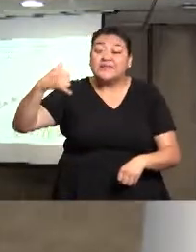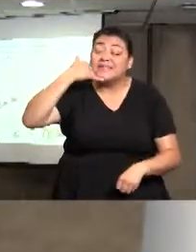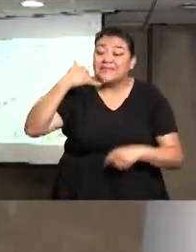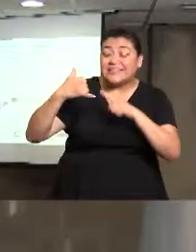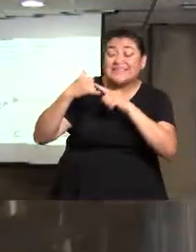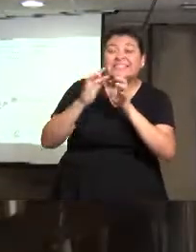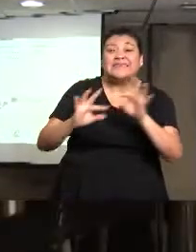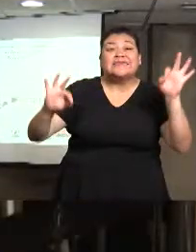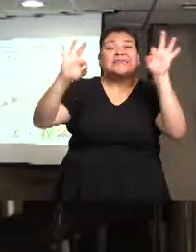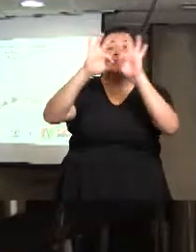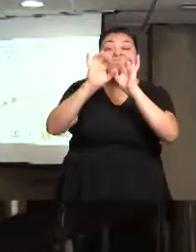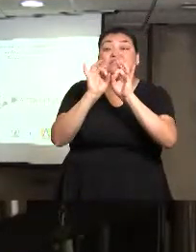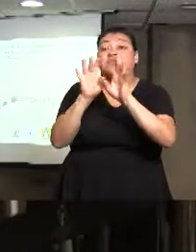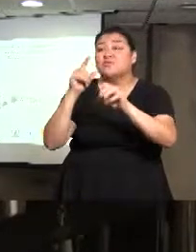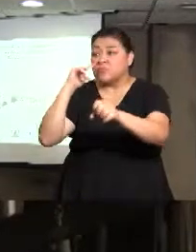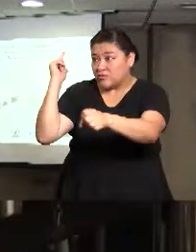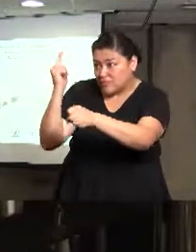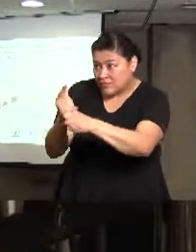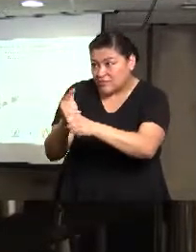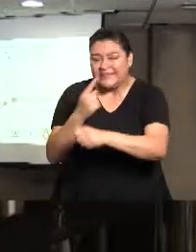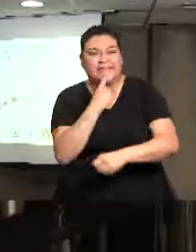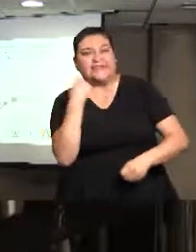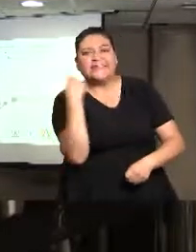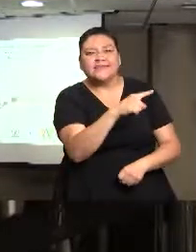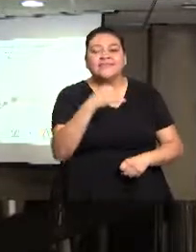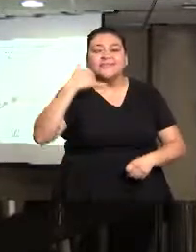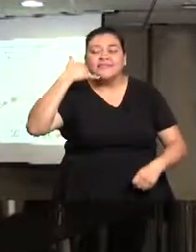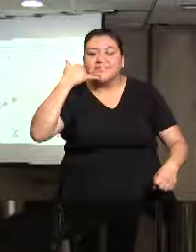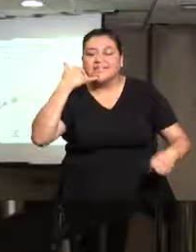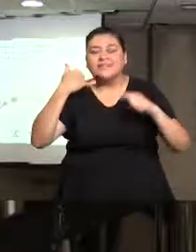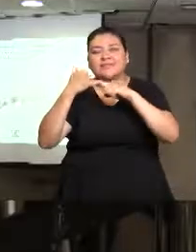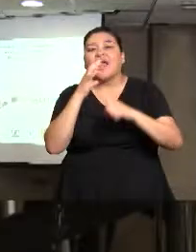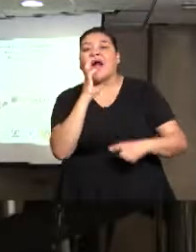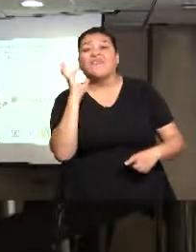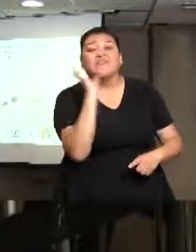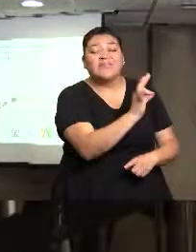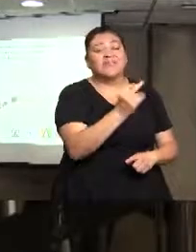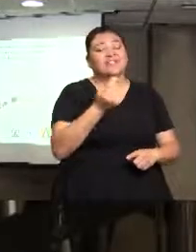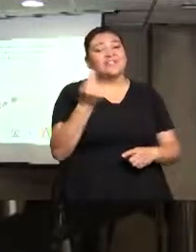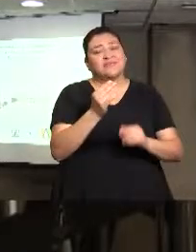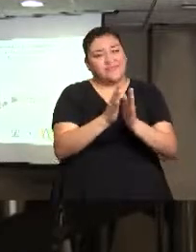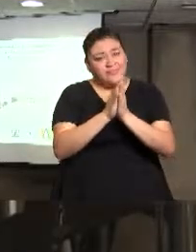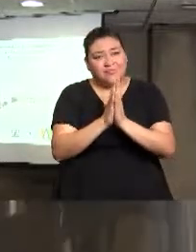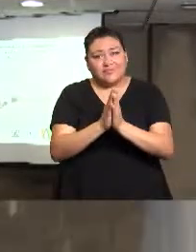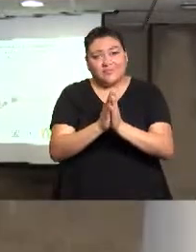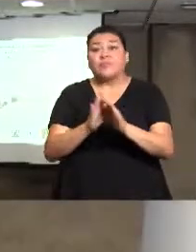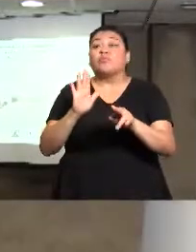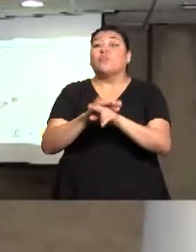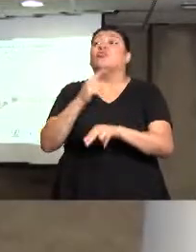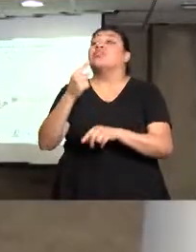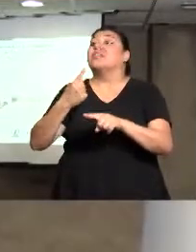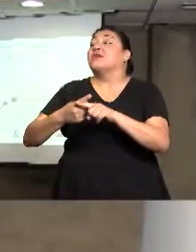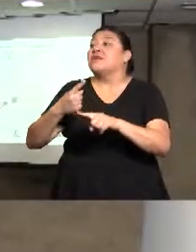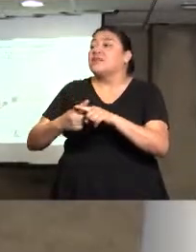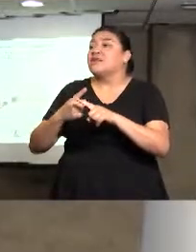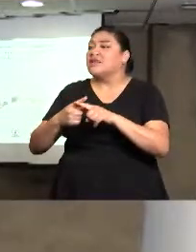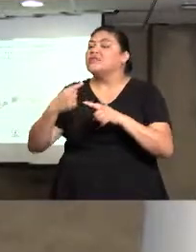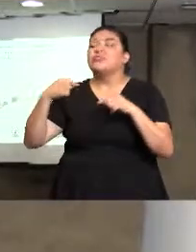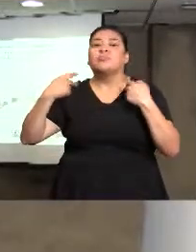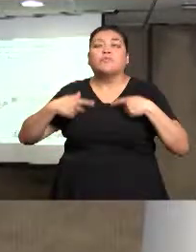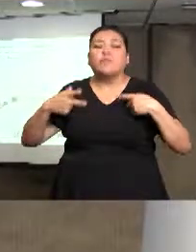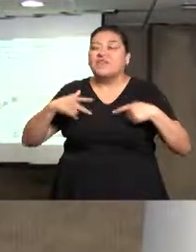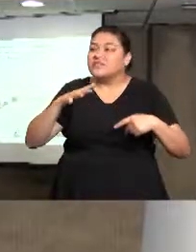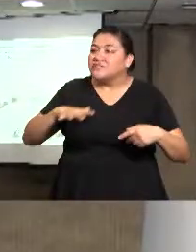que necesitamos que todo el mundo sepa que es algo de la sociedad civil, que esto es un